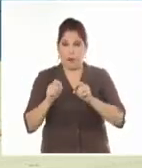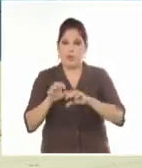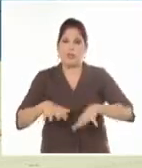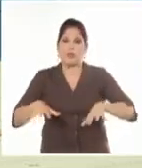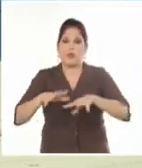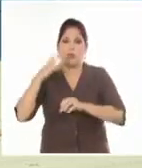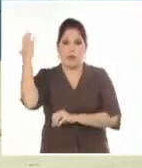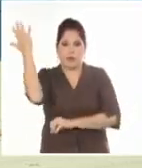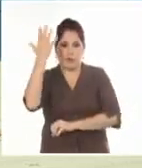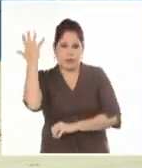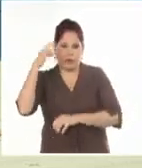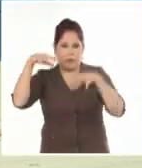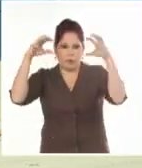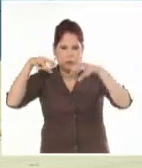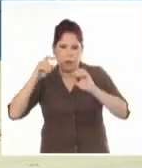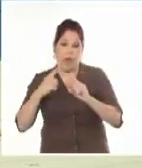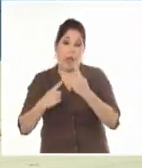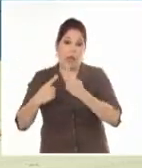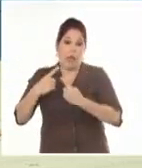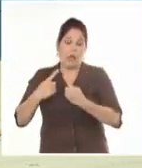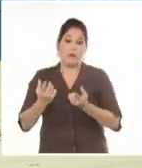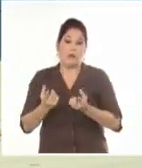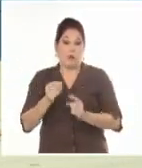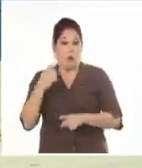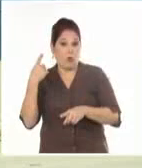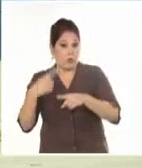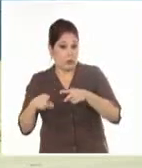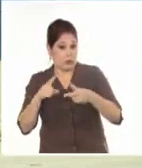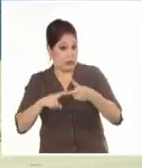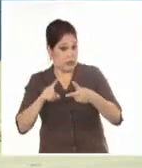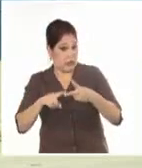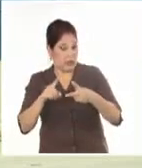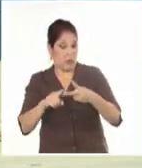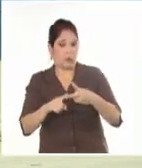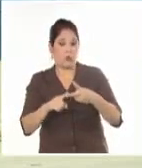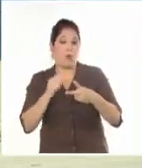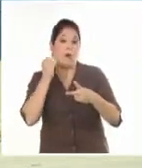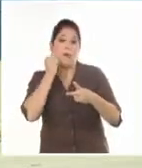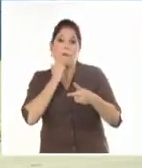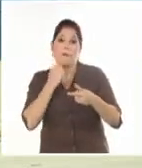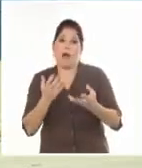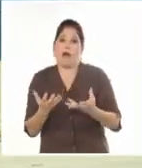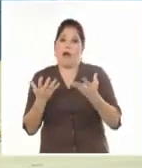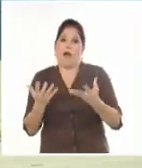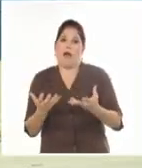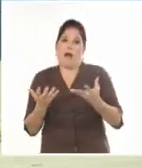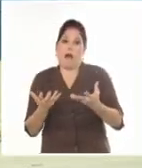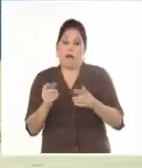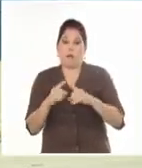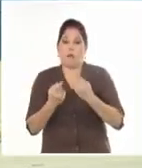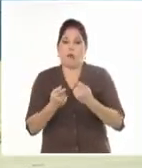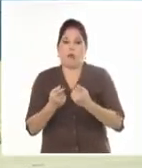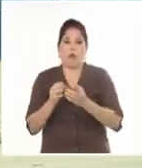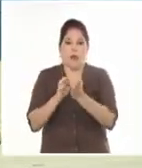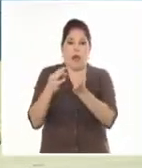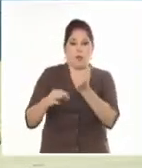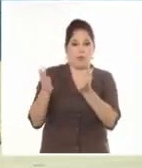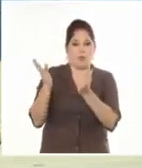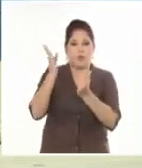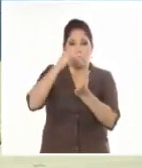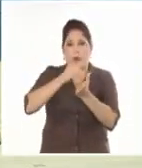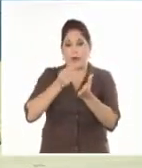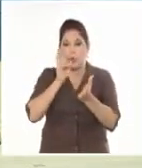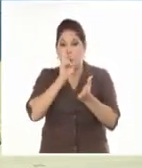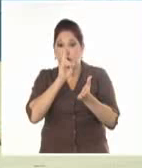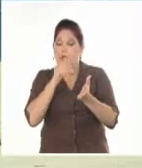que tenemos allá en aquellas provincias. Y segundo, que llevaran mucho más carga con el objetivo de levantar las coberturas propias de la